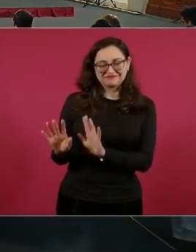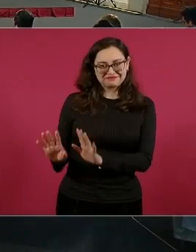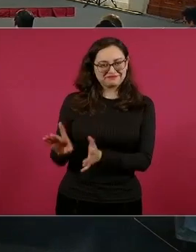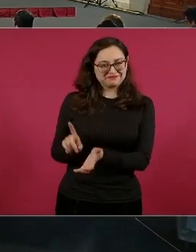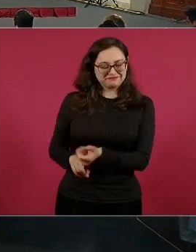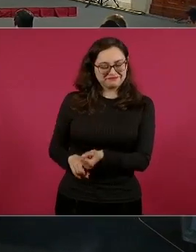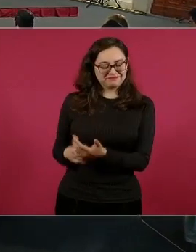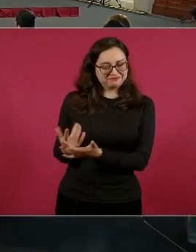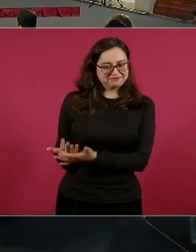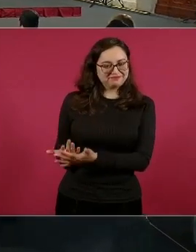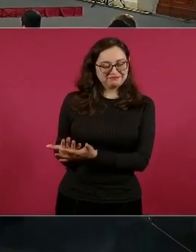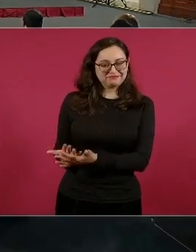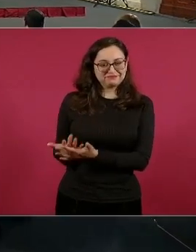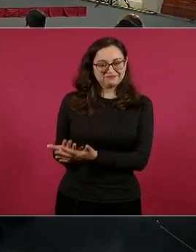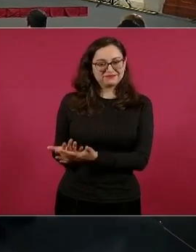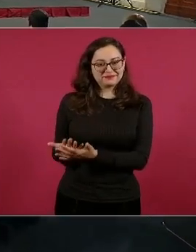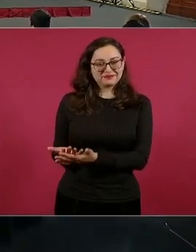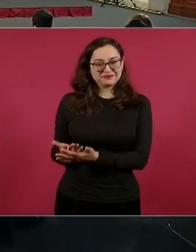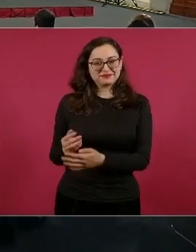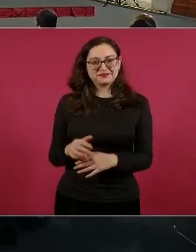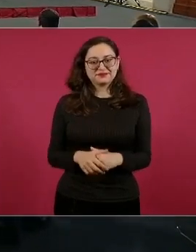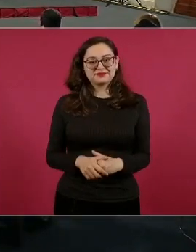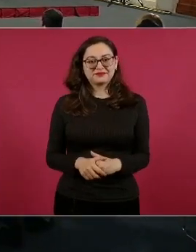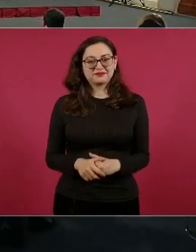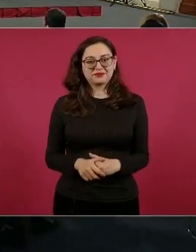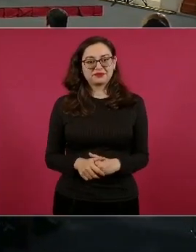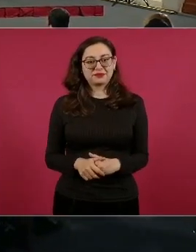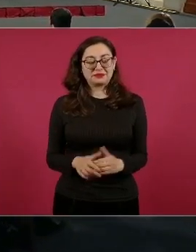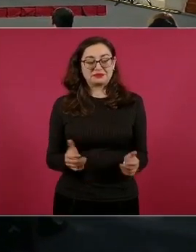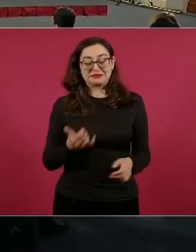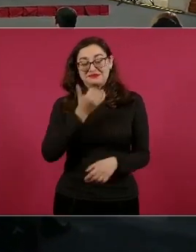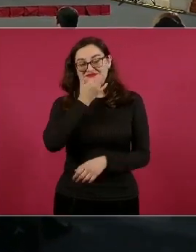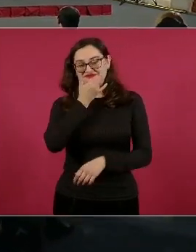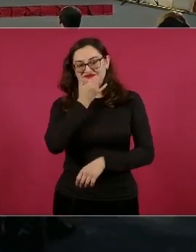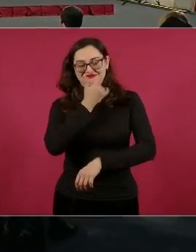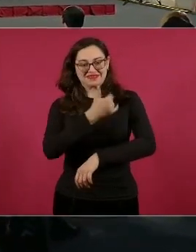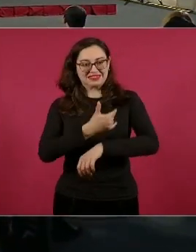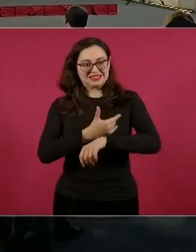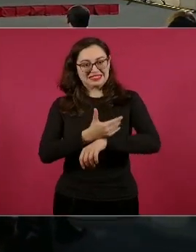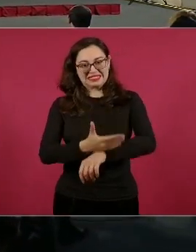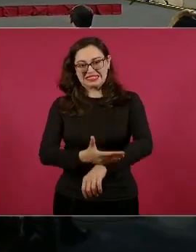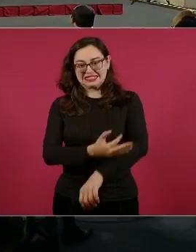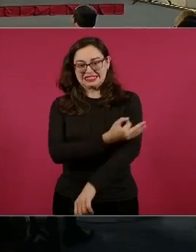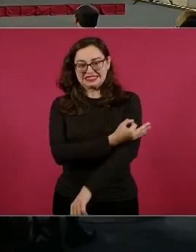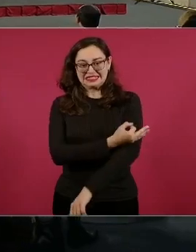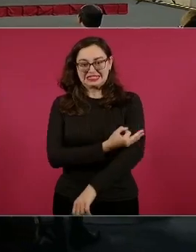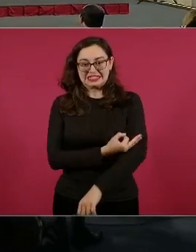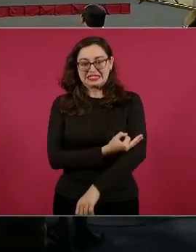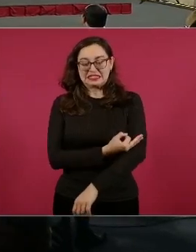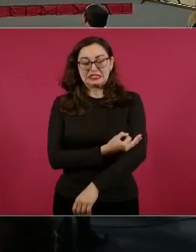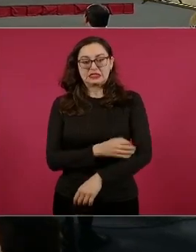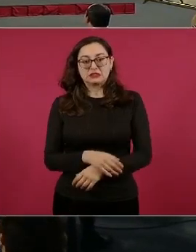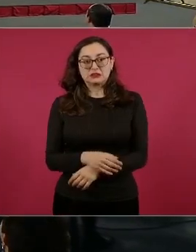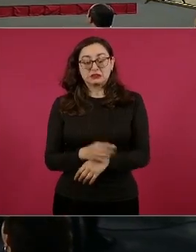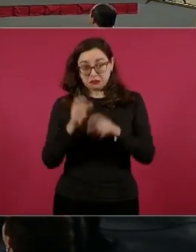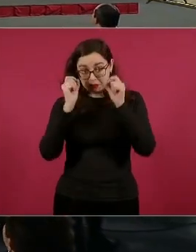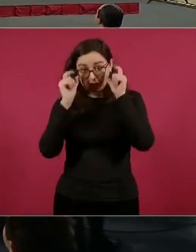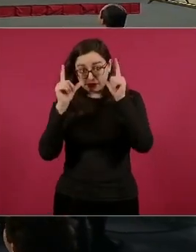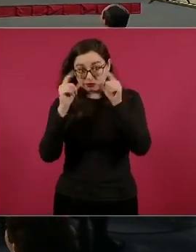integrantes. Es que se nos hizo tarde, no se durmió el gallo, es que